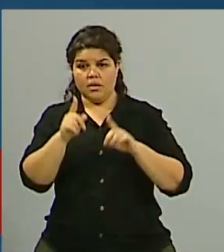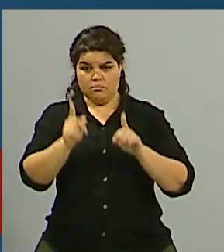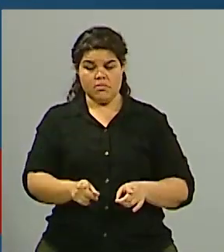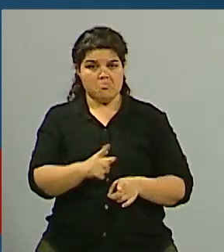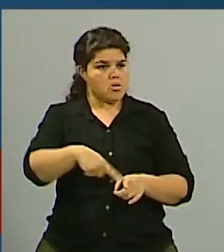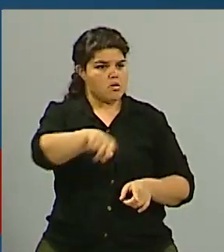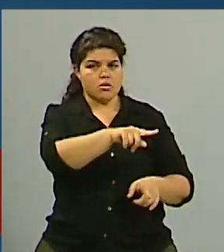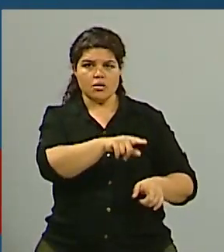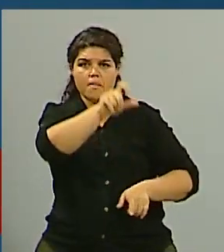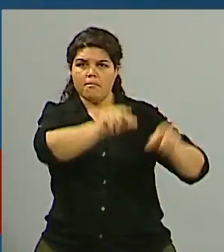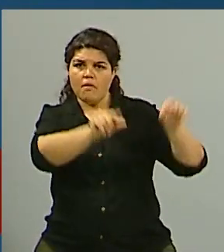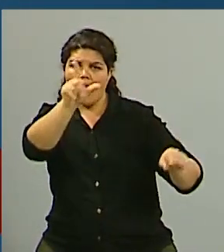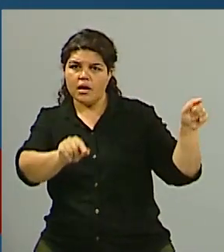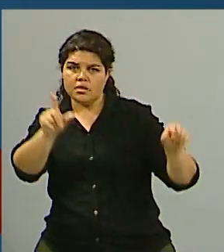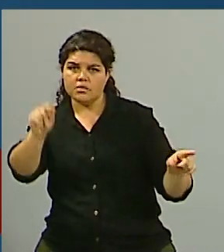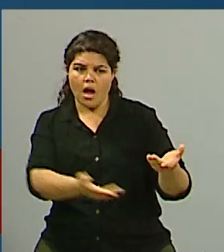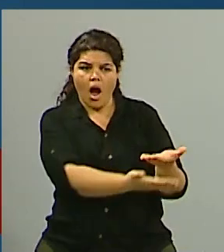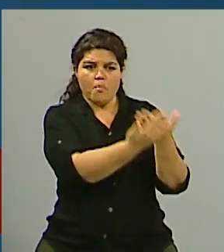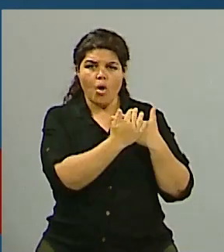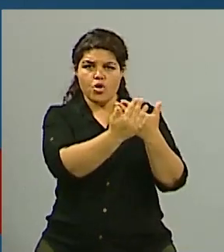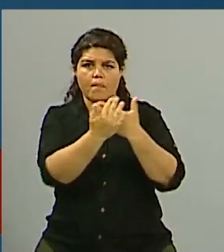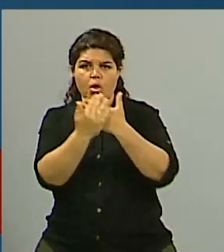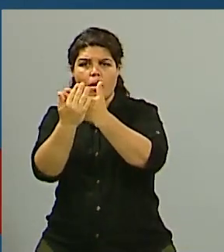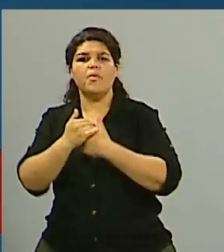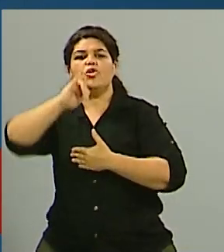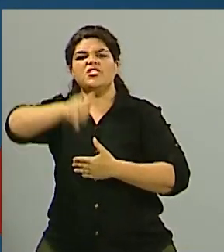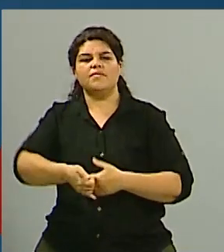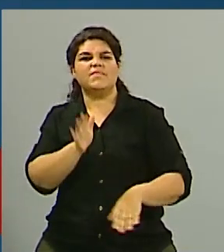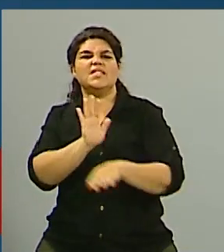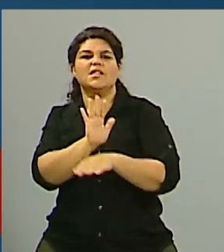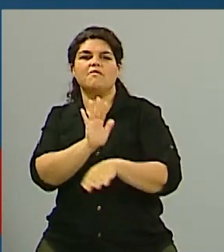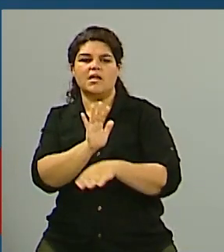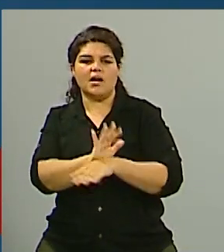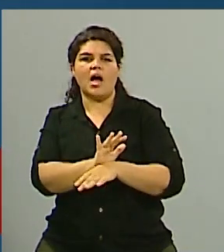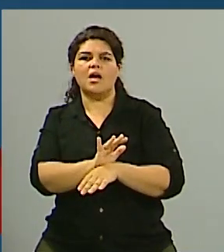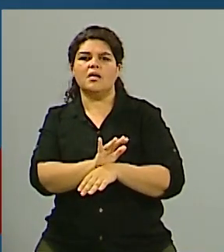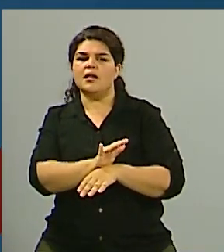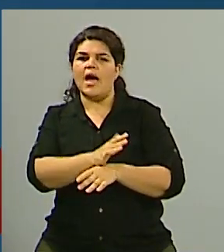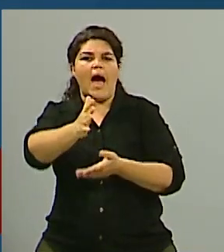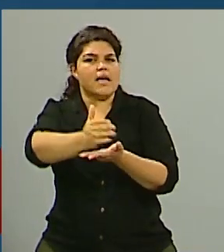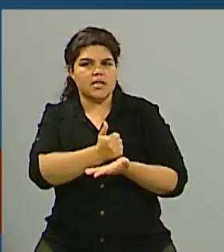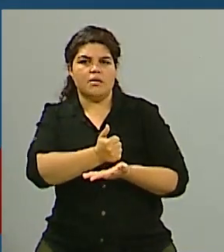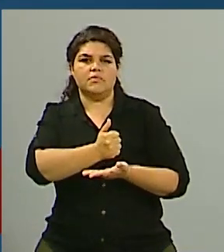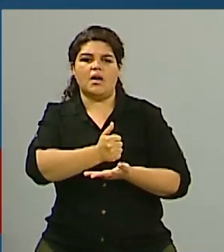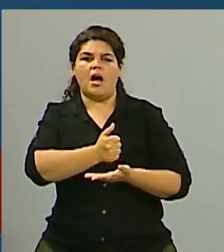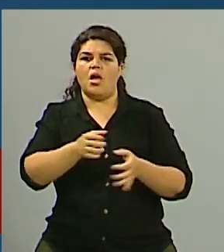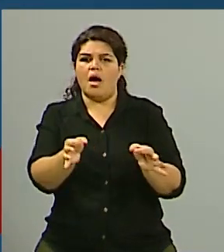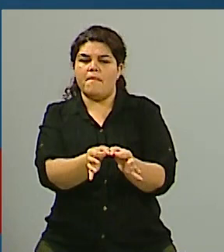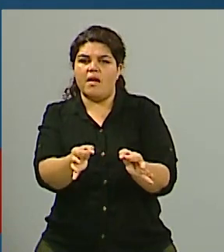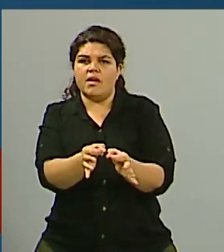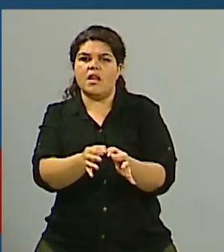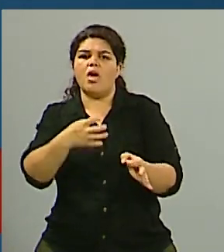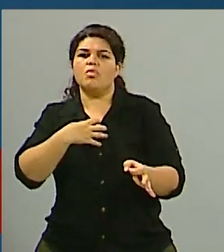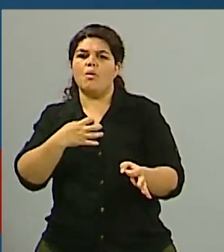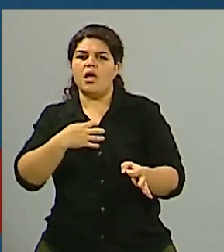apoyo muy categóricas que se van sumando a los apoyos internacionales que ya tenemos. Y quiero enfatizar